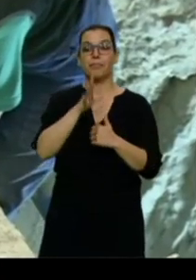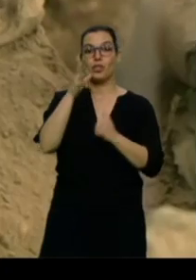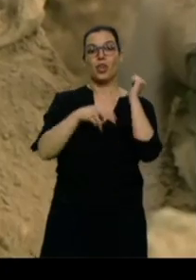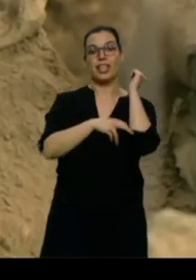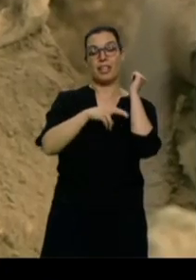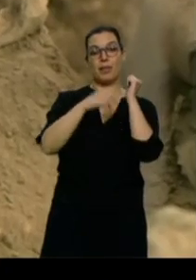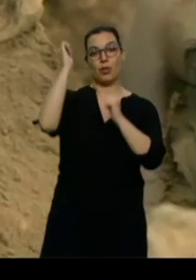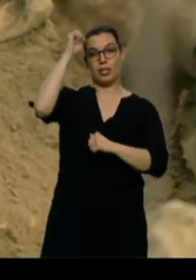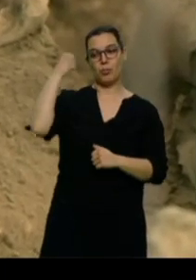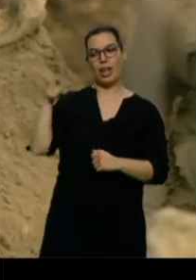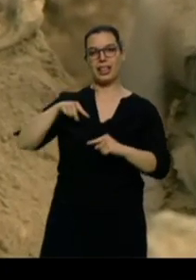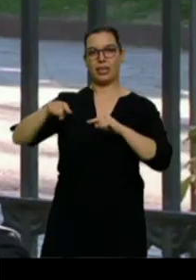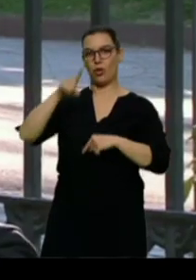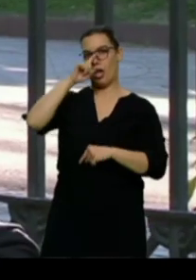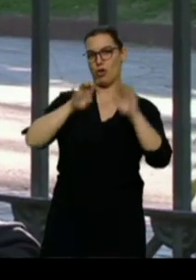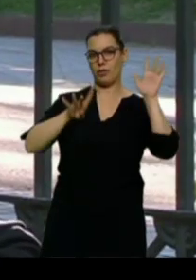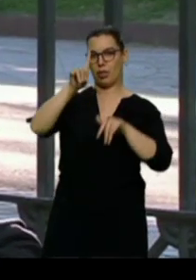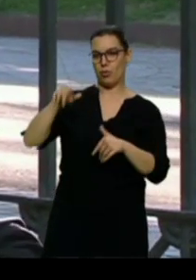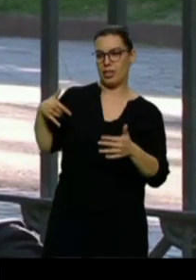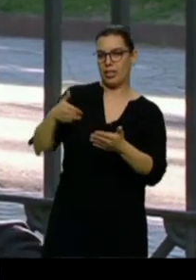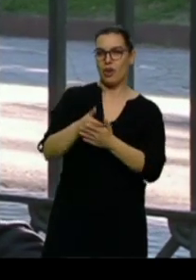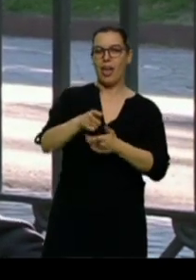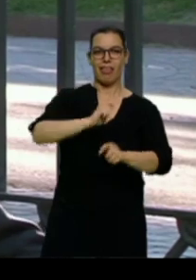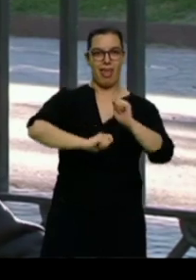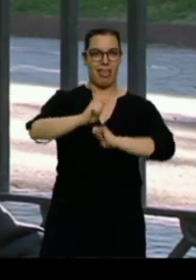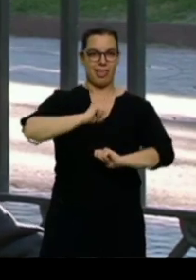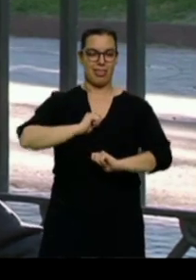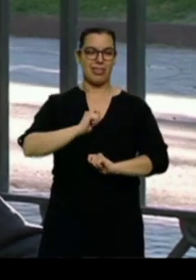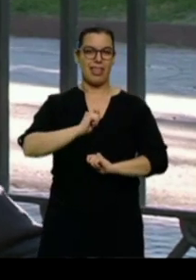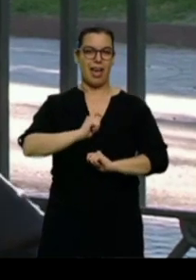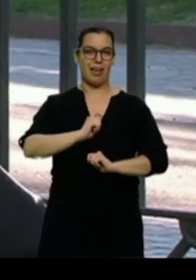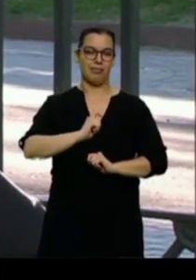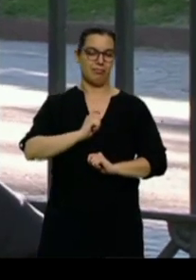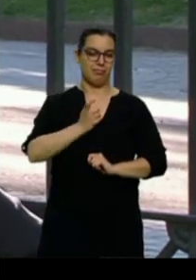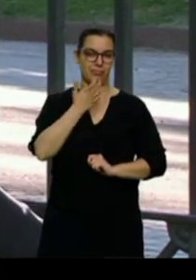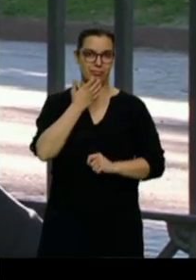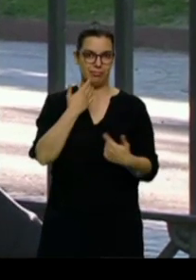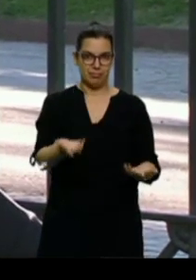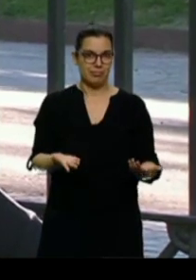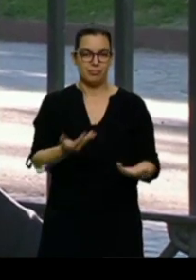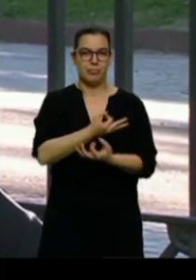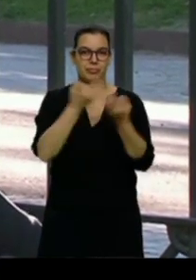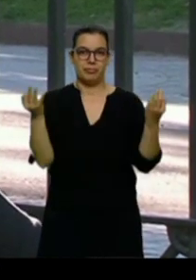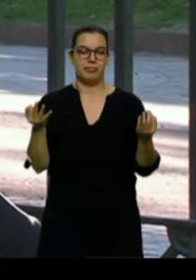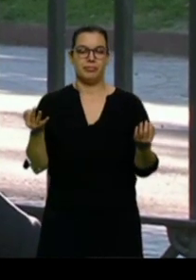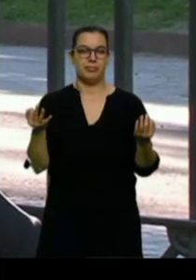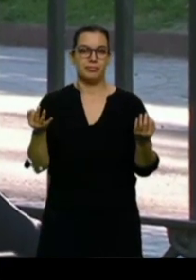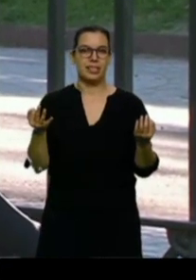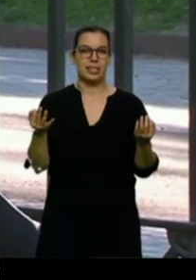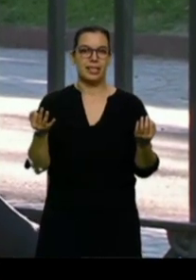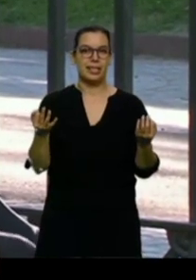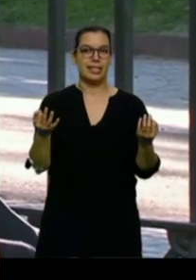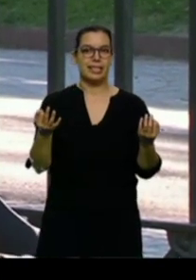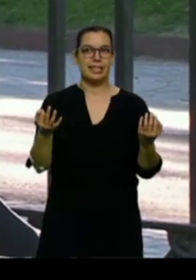91, tiene muchas claves. Atapuerca es precisamente el mejor ejemplo de lo que